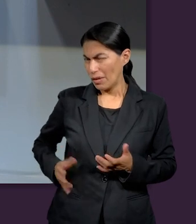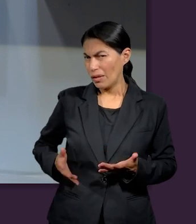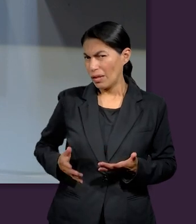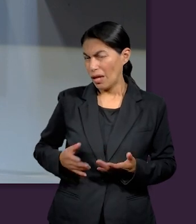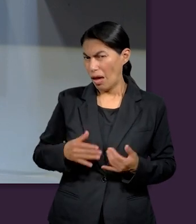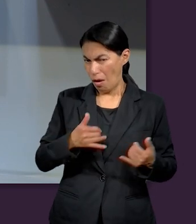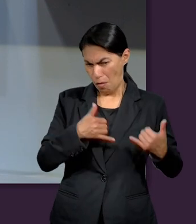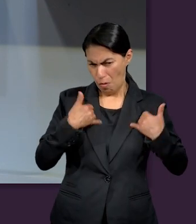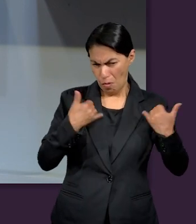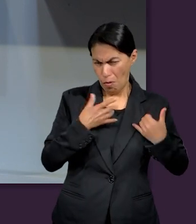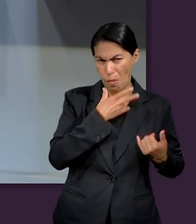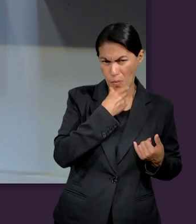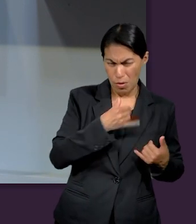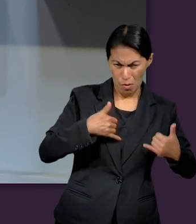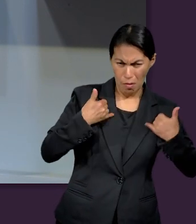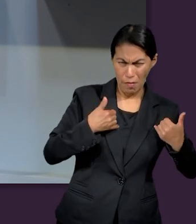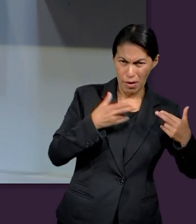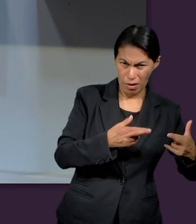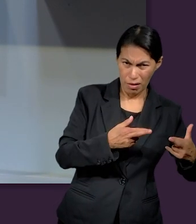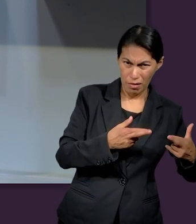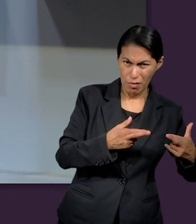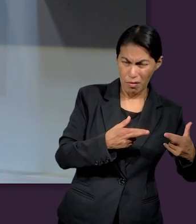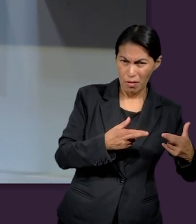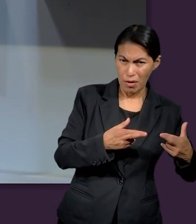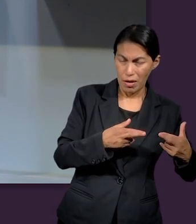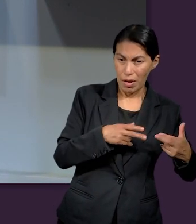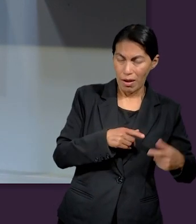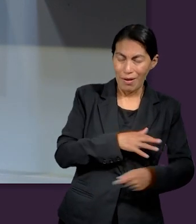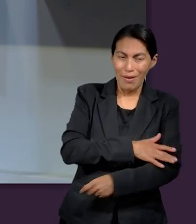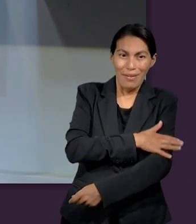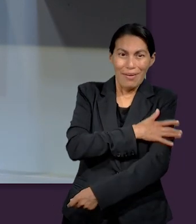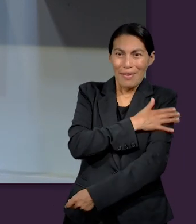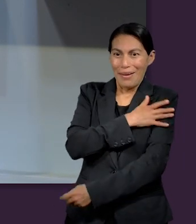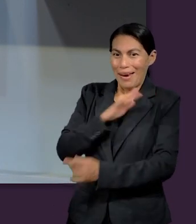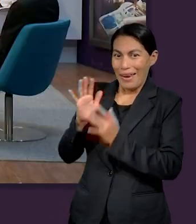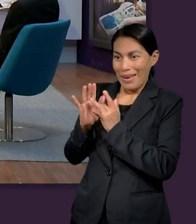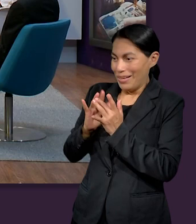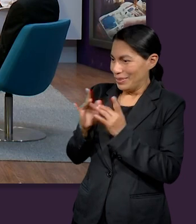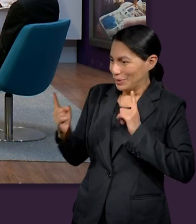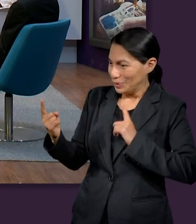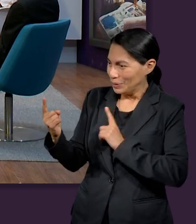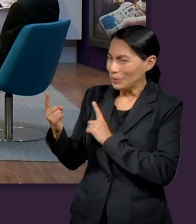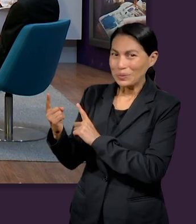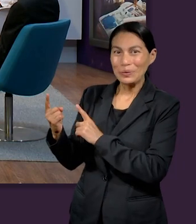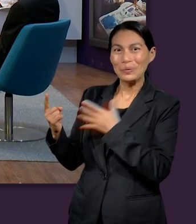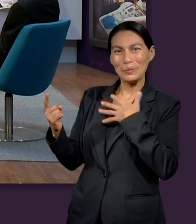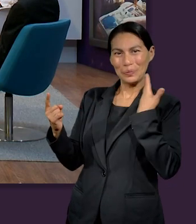él venía muy emocionado a encontrarse con Jesús y si vemos el diálogo